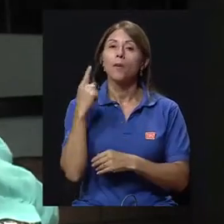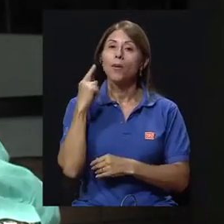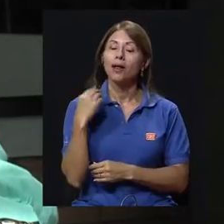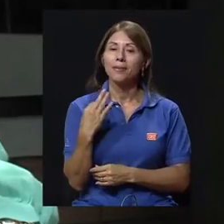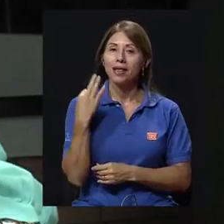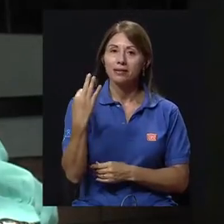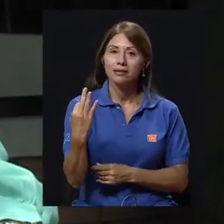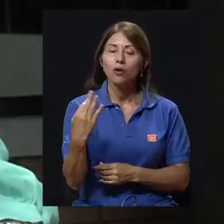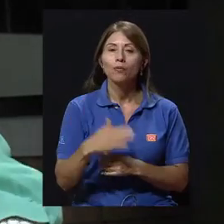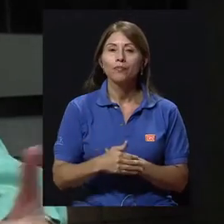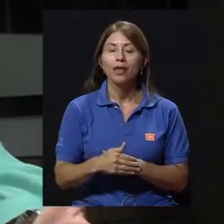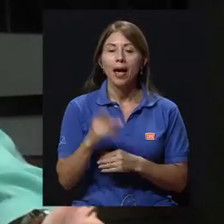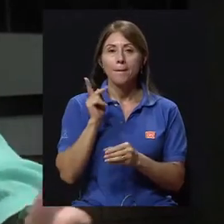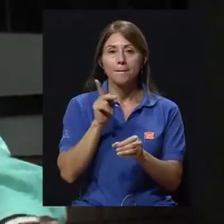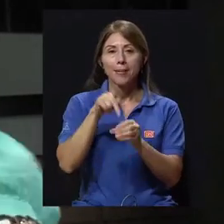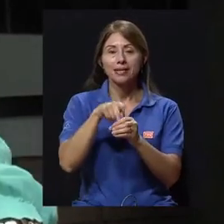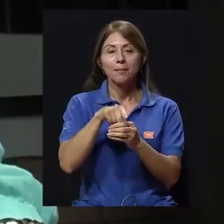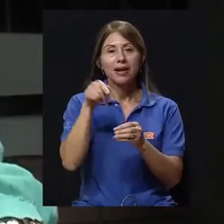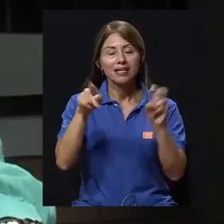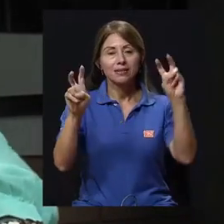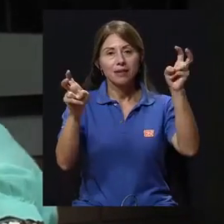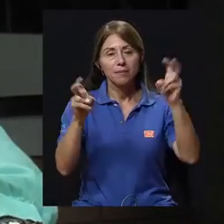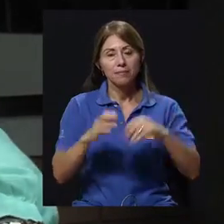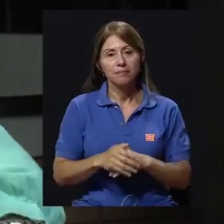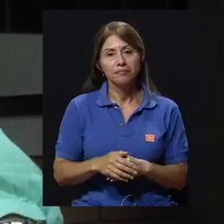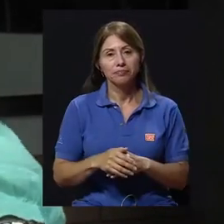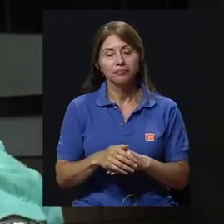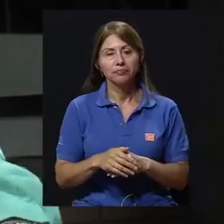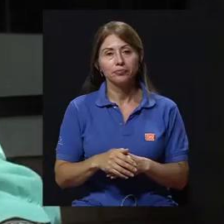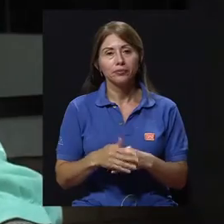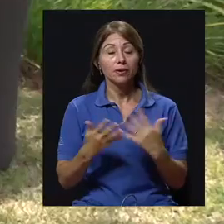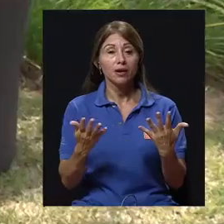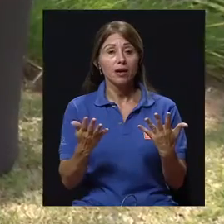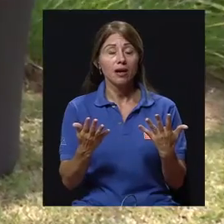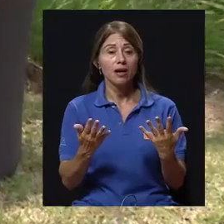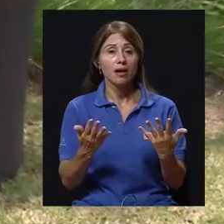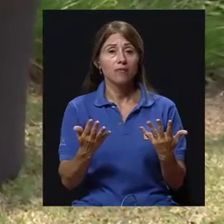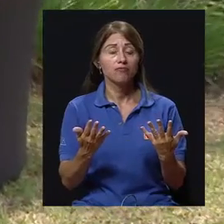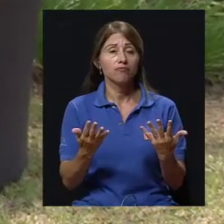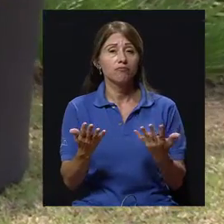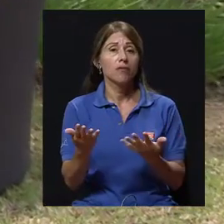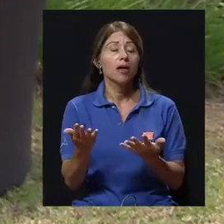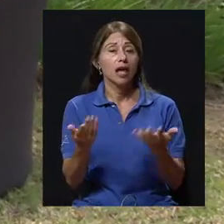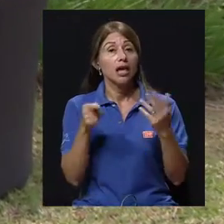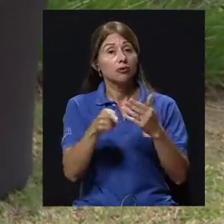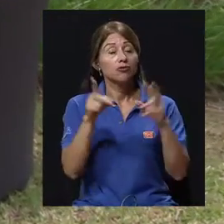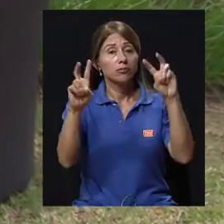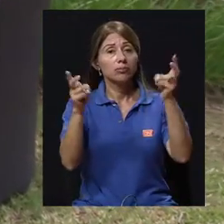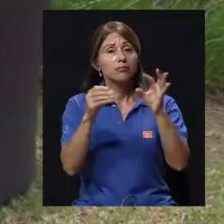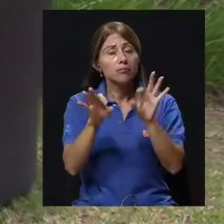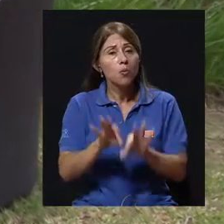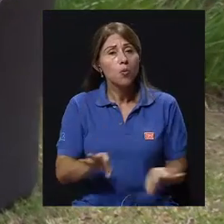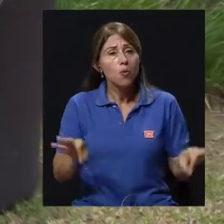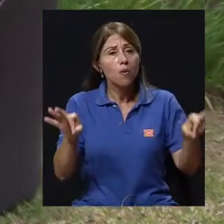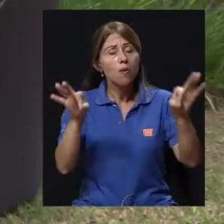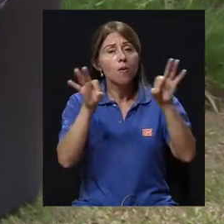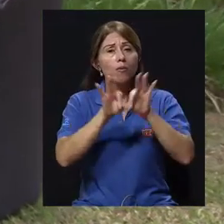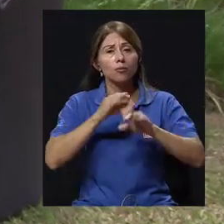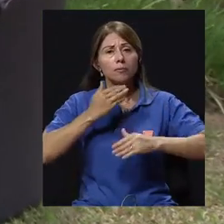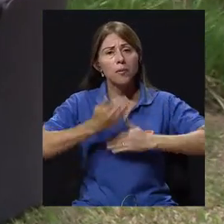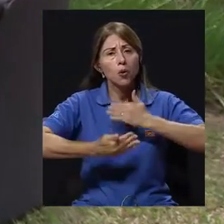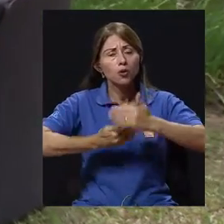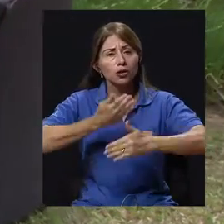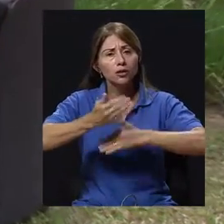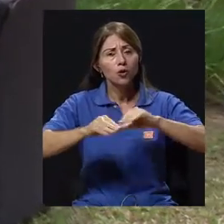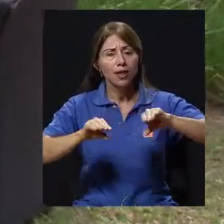por la invitación a participar en este tema que en cierta manera es tan importante en el